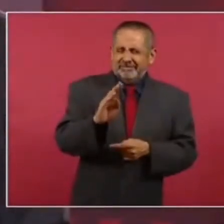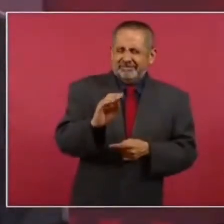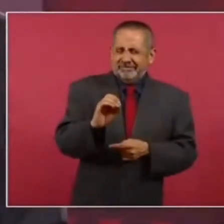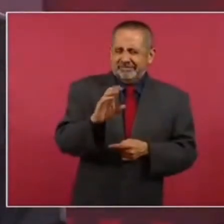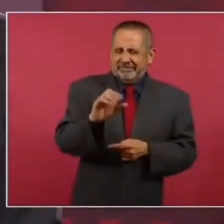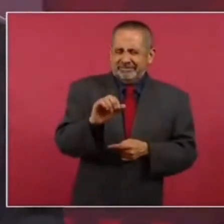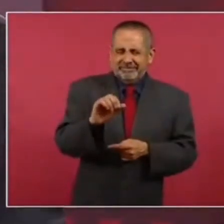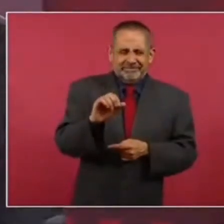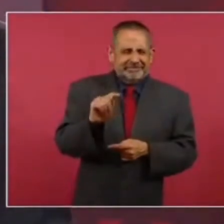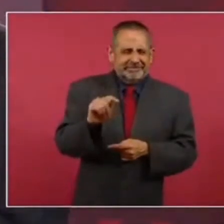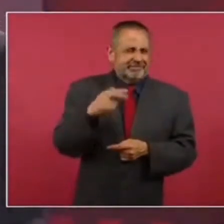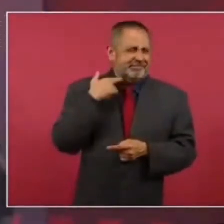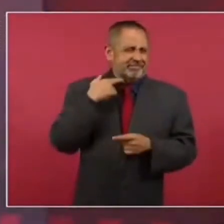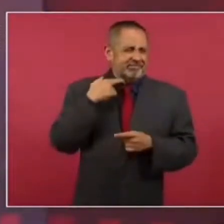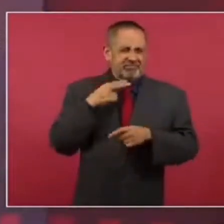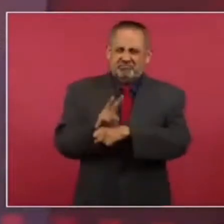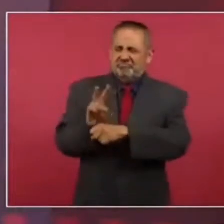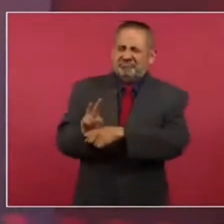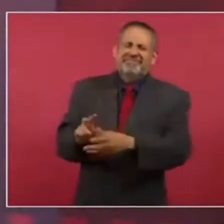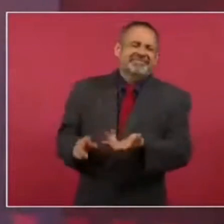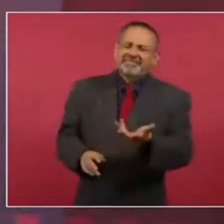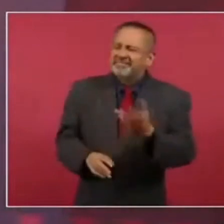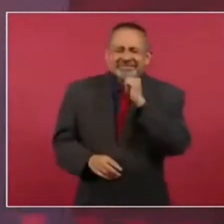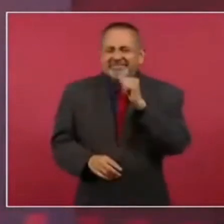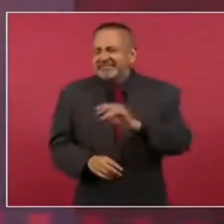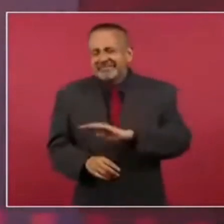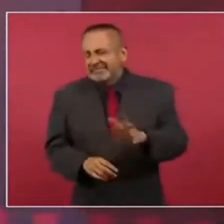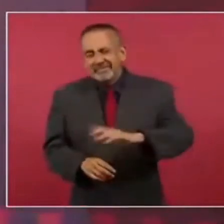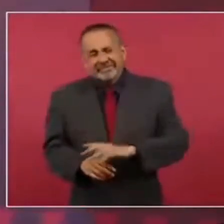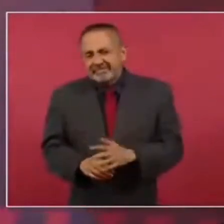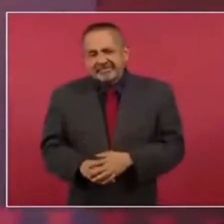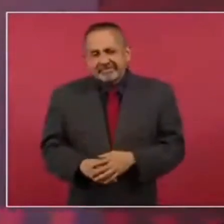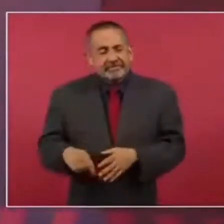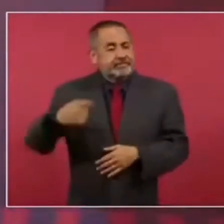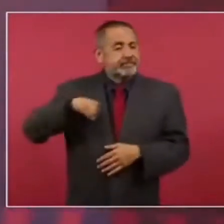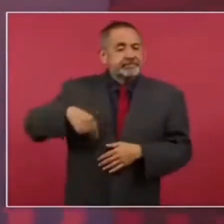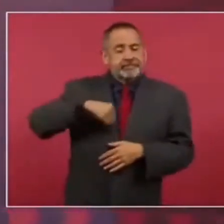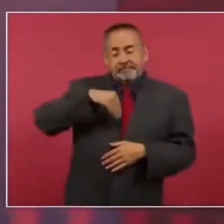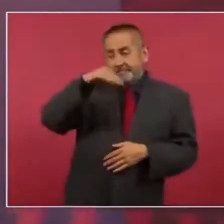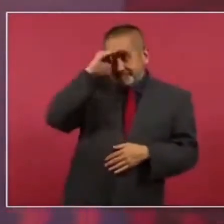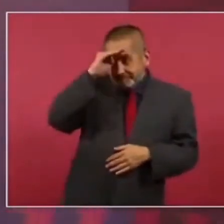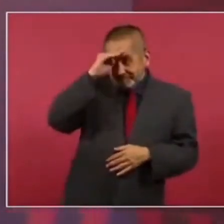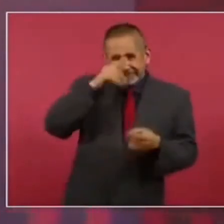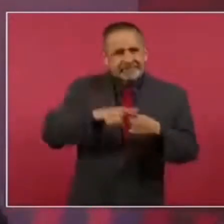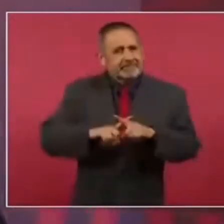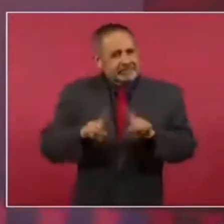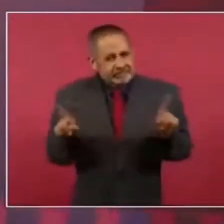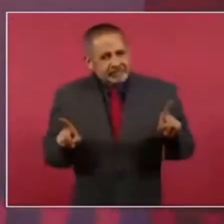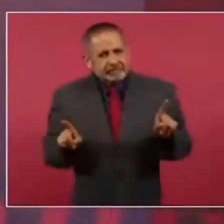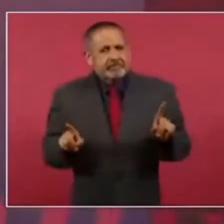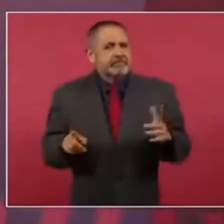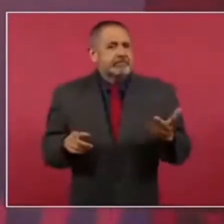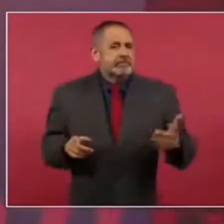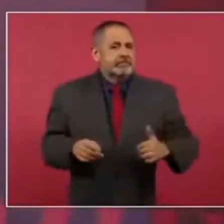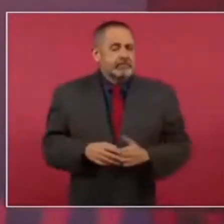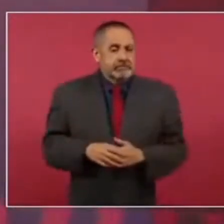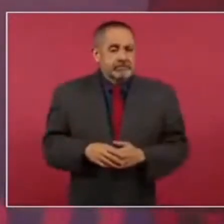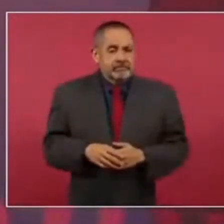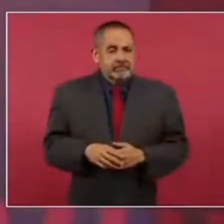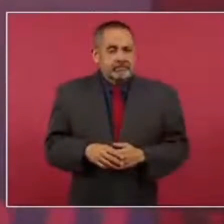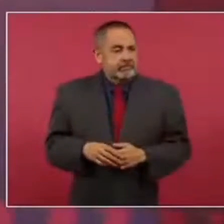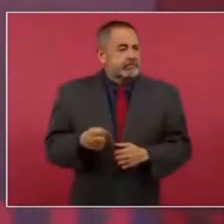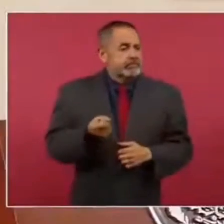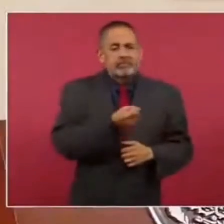Por eso, como tenemos una concepción distinta a la que han